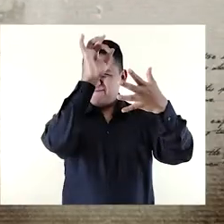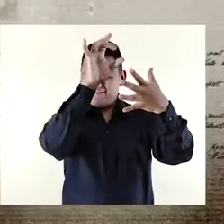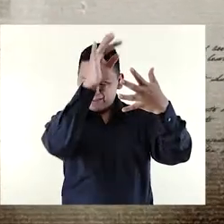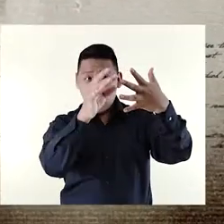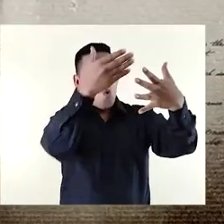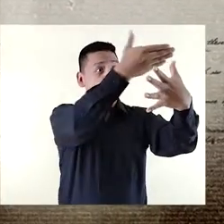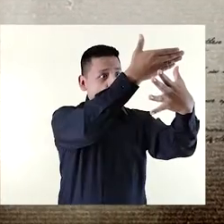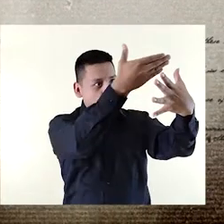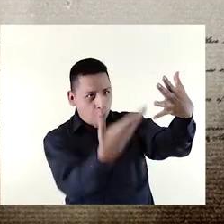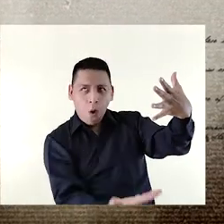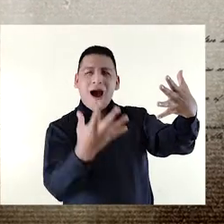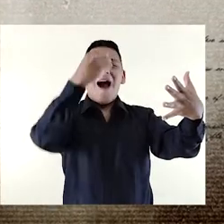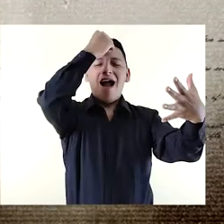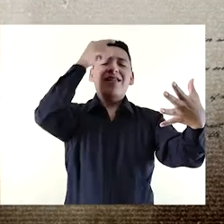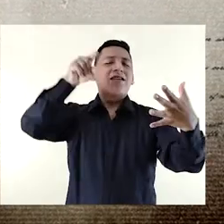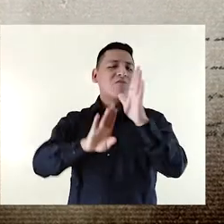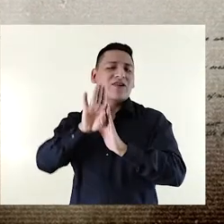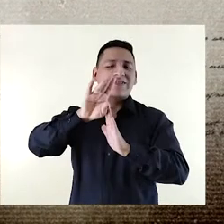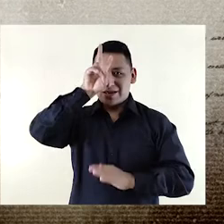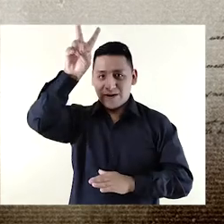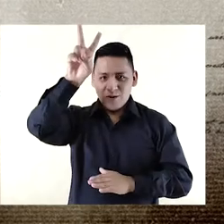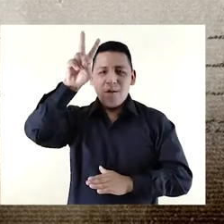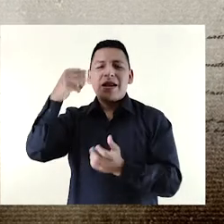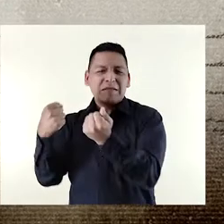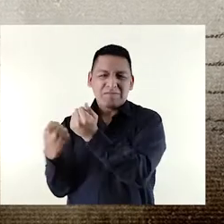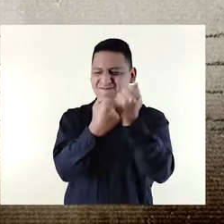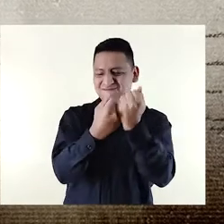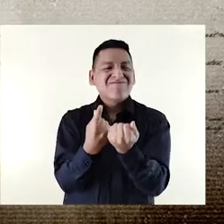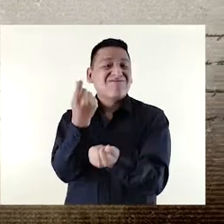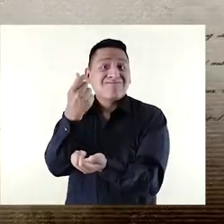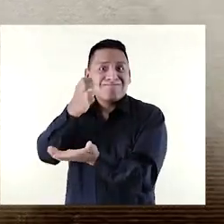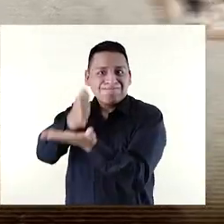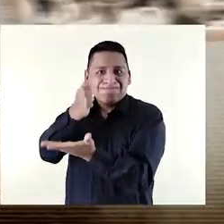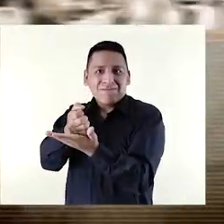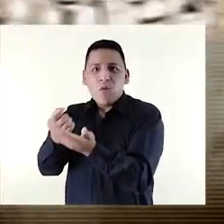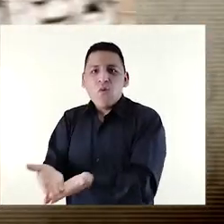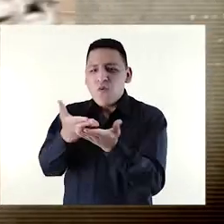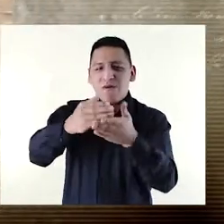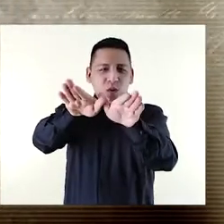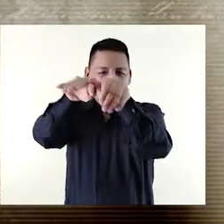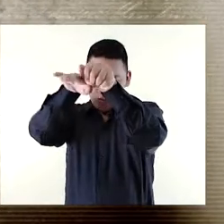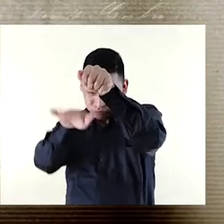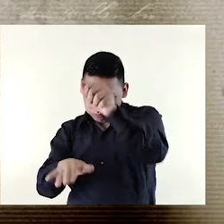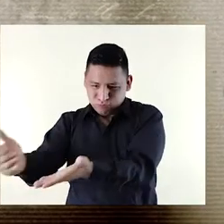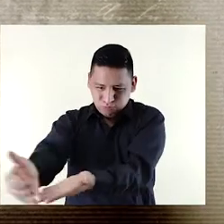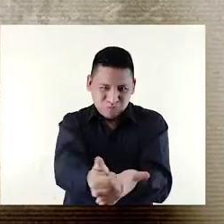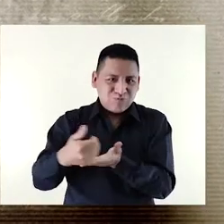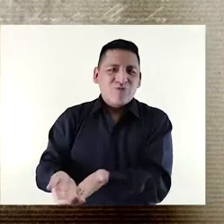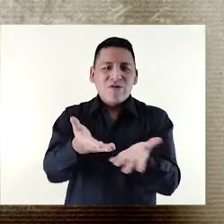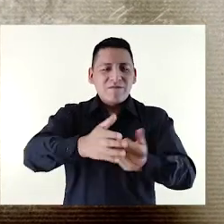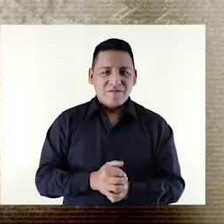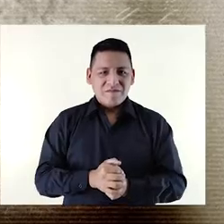otras categorías, era un abanico del progreso del Perú, bajo el influjo del reciente boom económico del Guano. Este era un